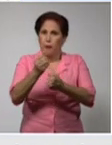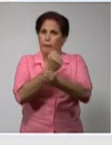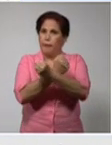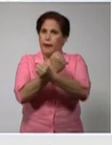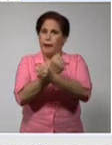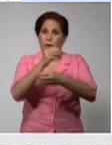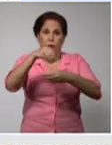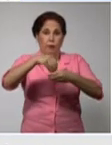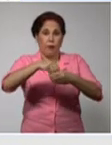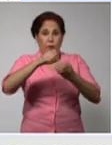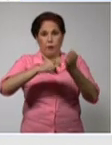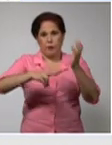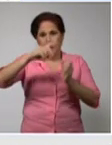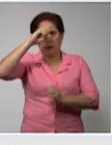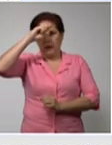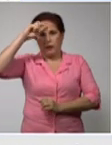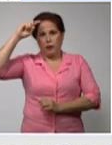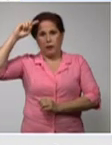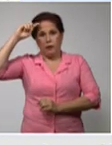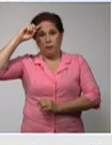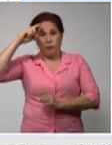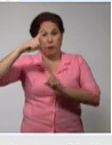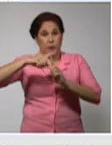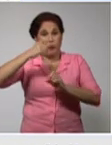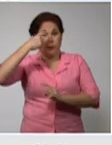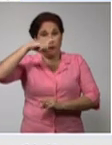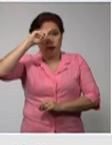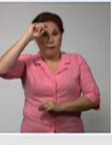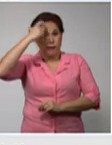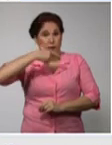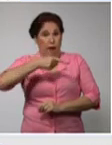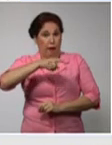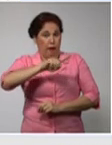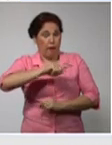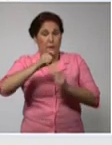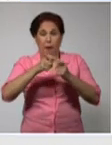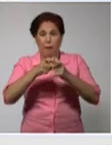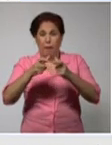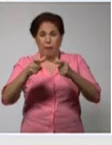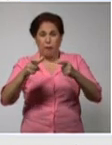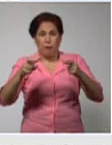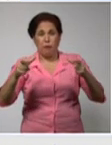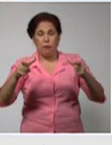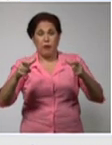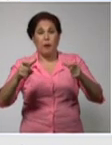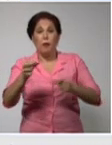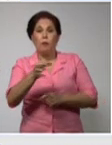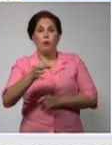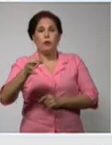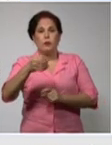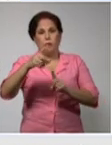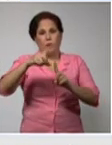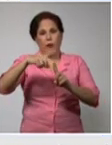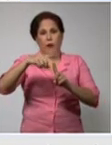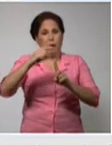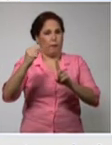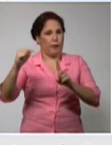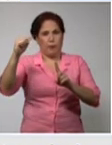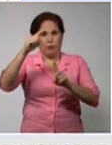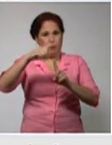Y las tasas más elevadas, hasta el día de ayer, en los últimos 15 días, Trinidad en primer lugar,